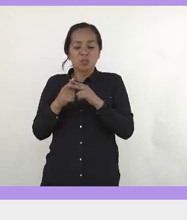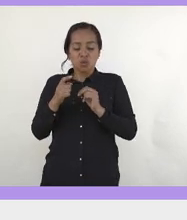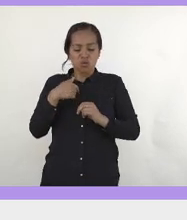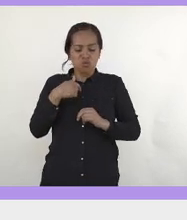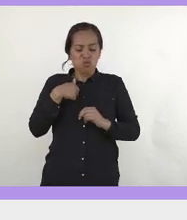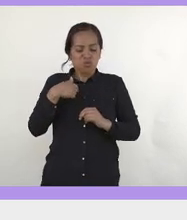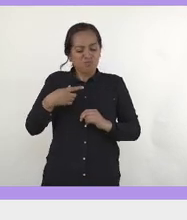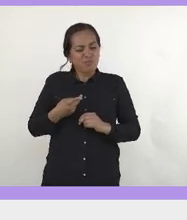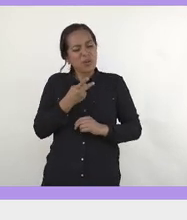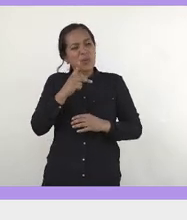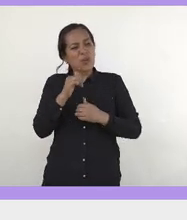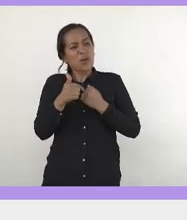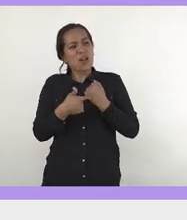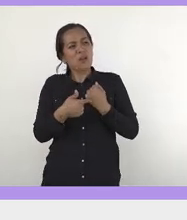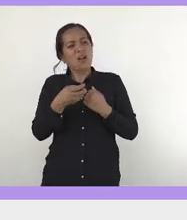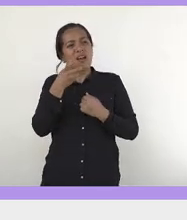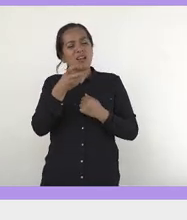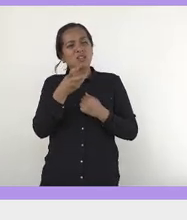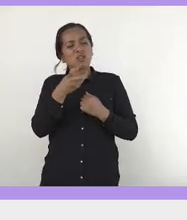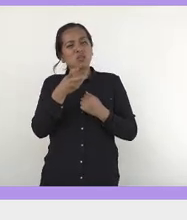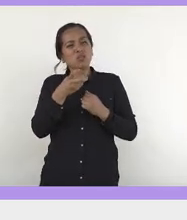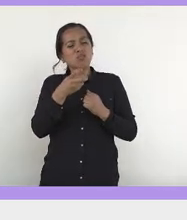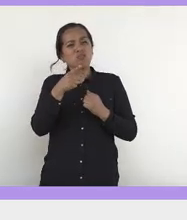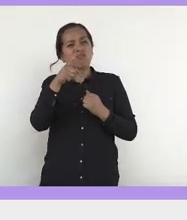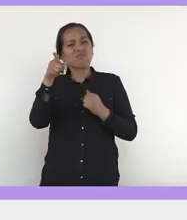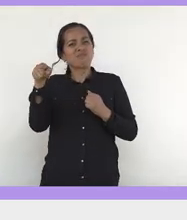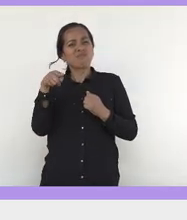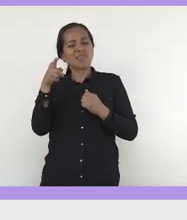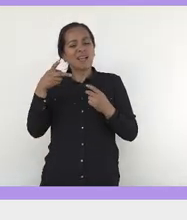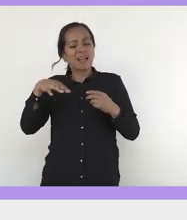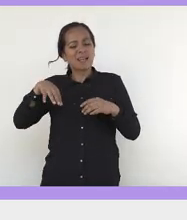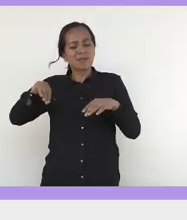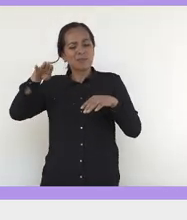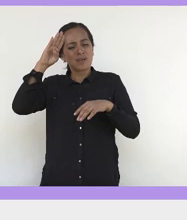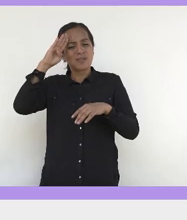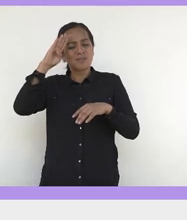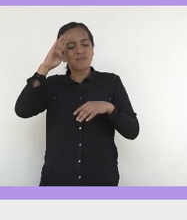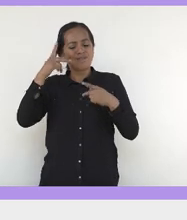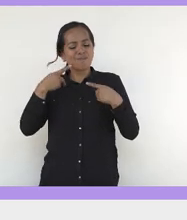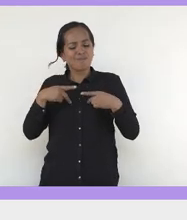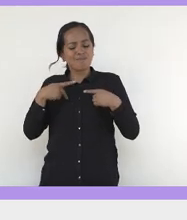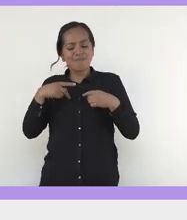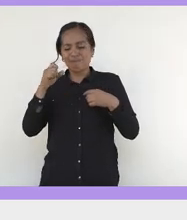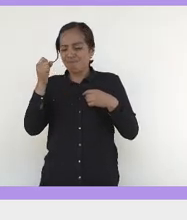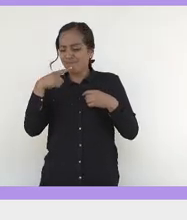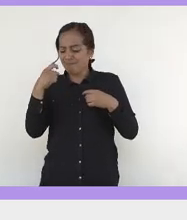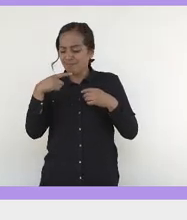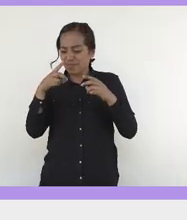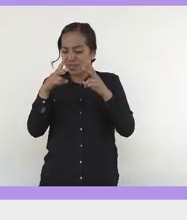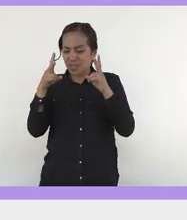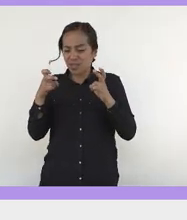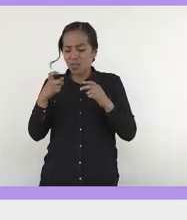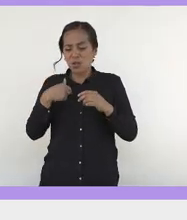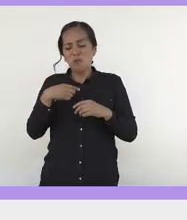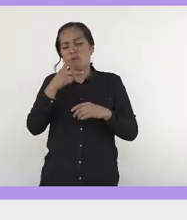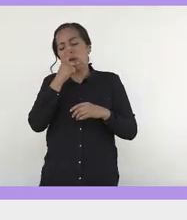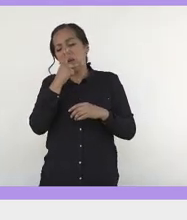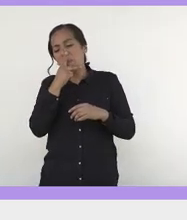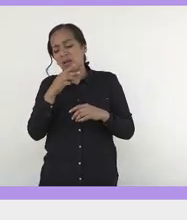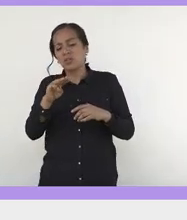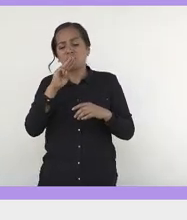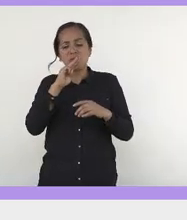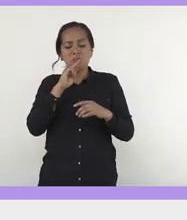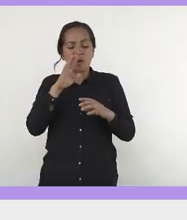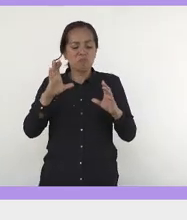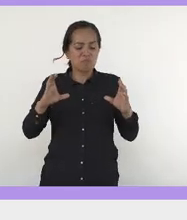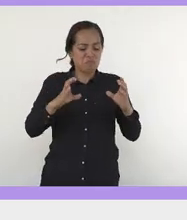cuestionaste algo, y ese cuestionamiento se lo planteaste a las demás personas, hiciste que alguien, no sé, tu papá, tu mamá,